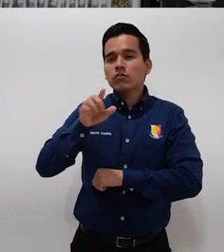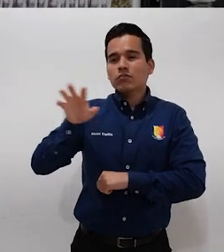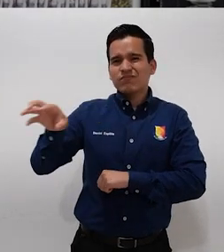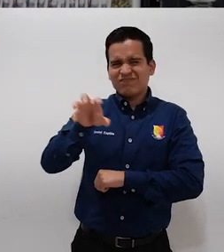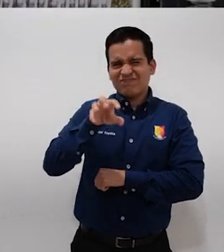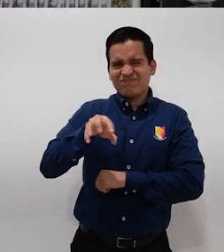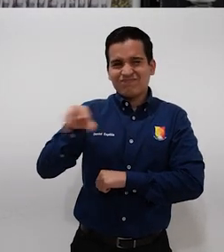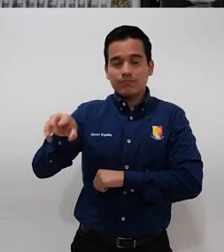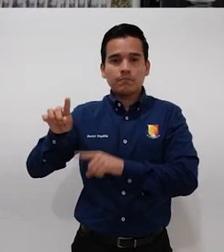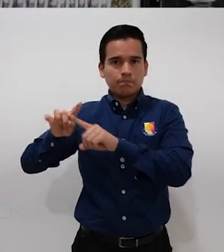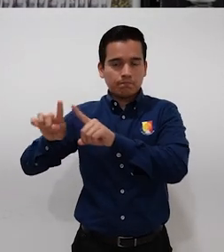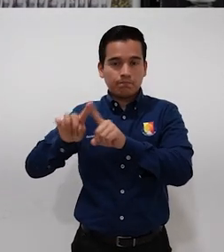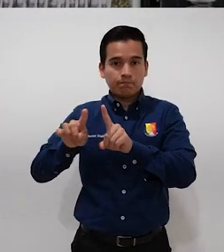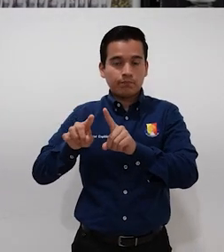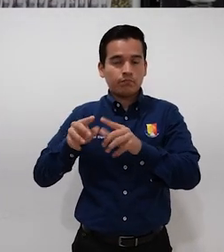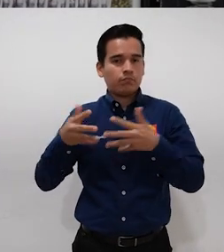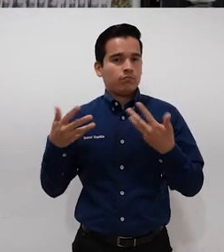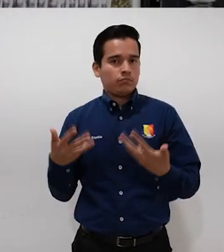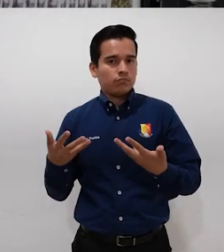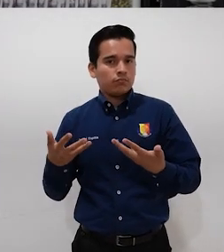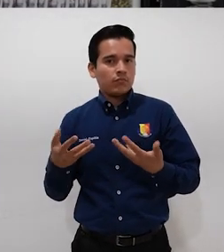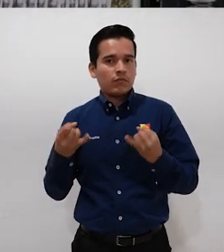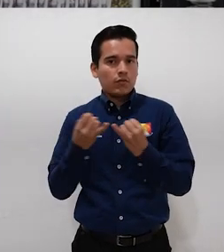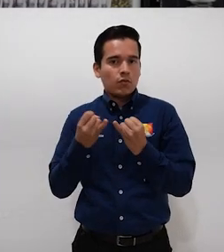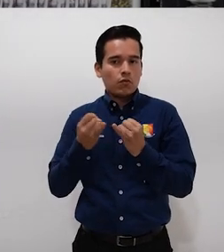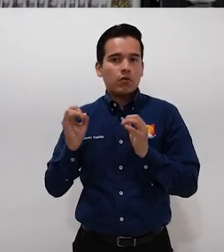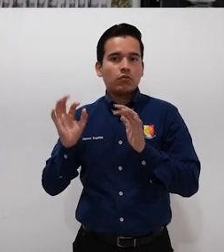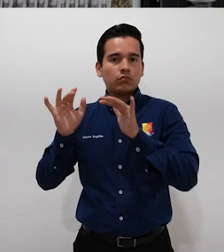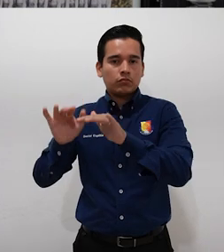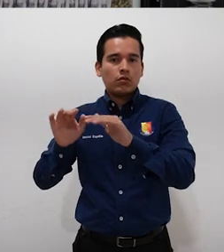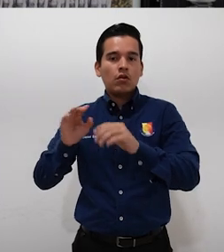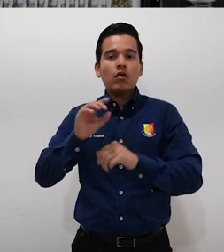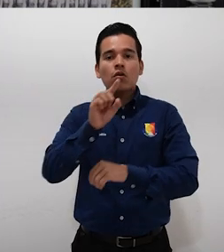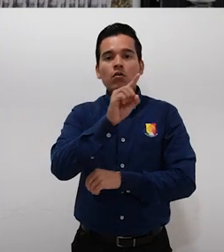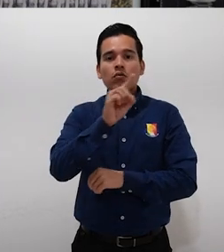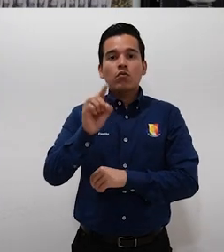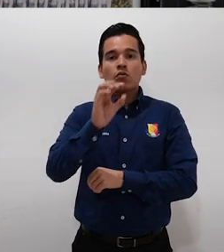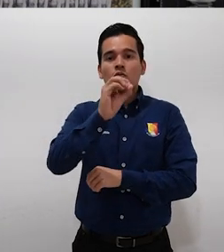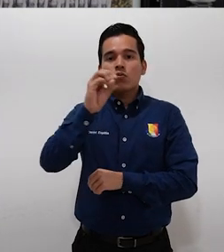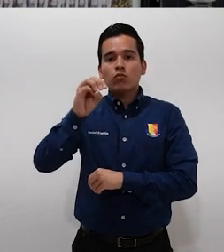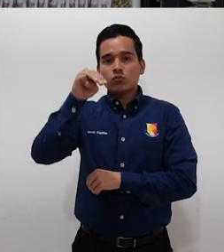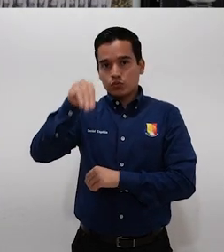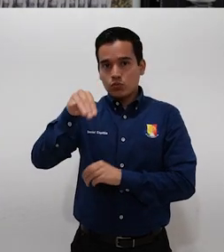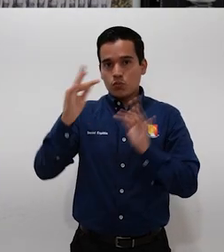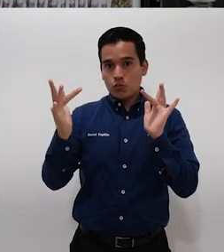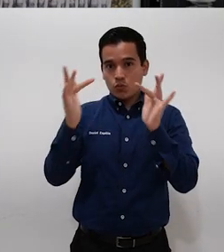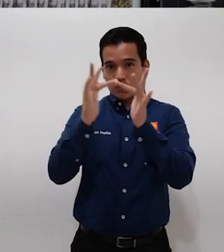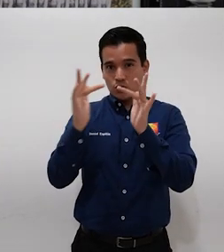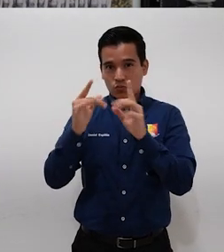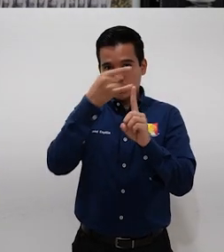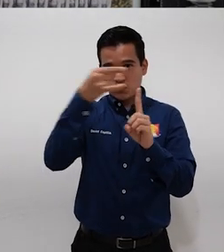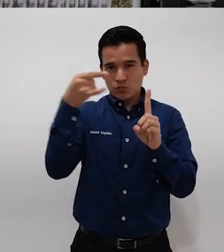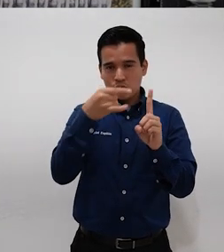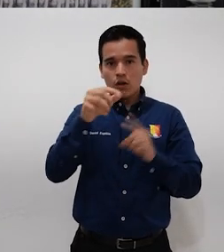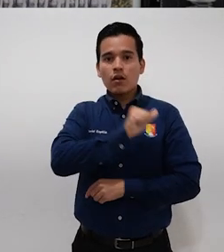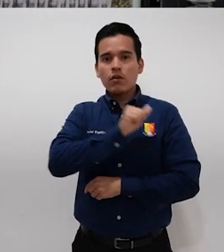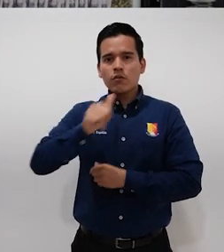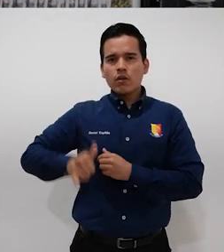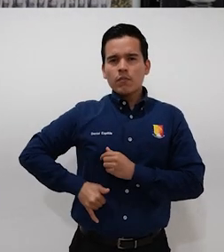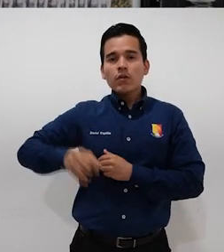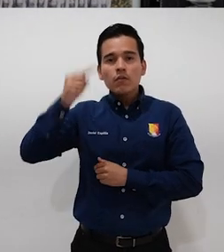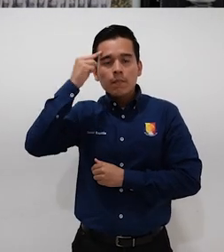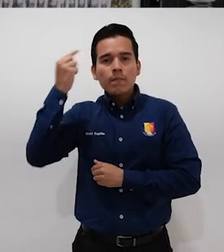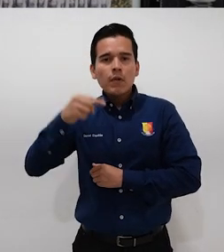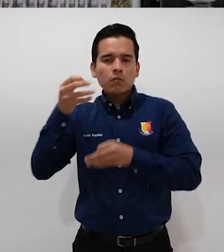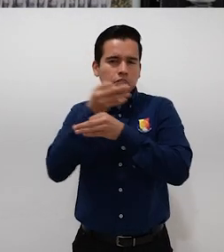de este sector y por supuesto estuvieron presentes a través de Zoom los ayuntamientos para dar a conocer